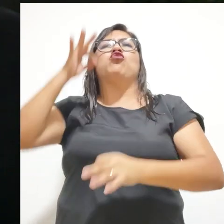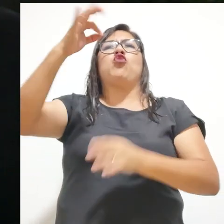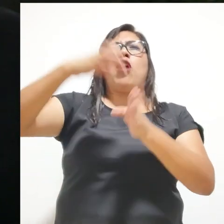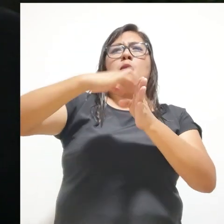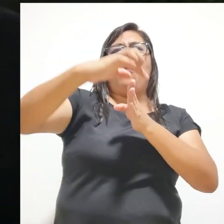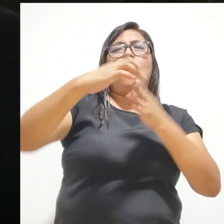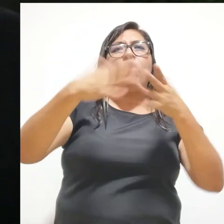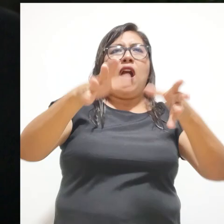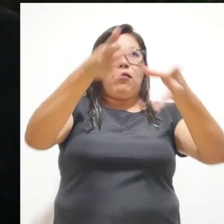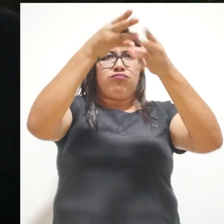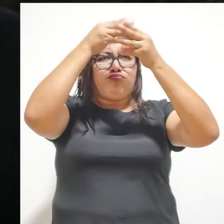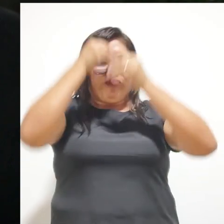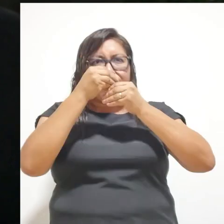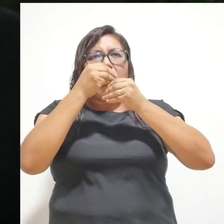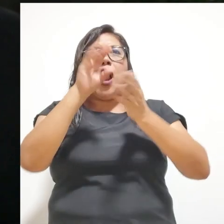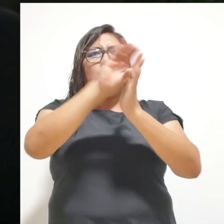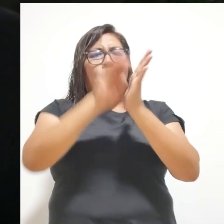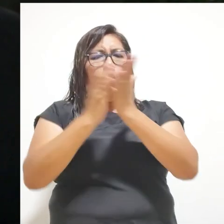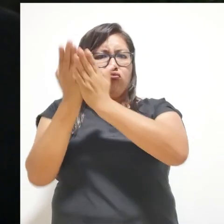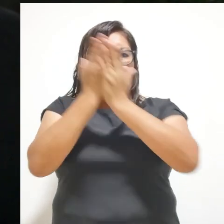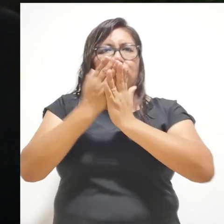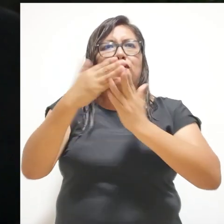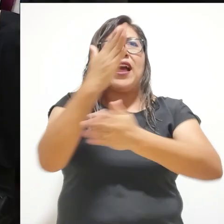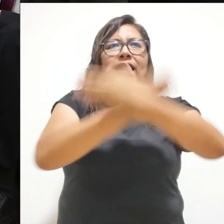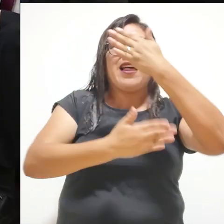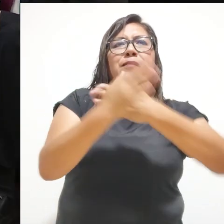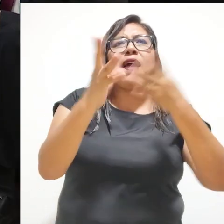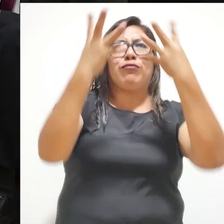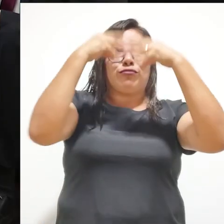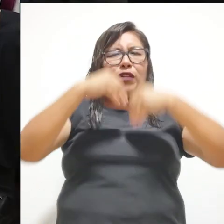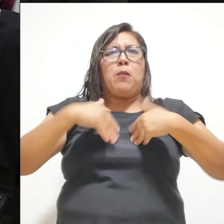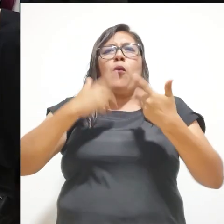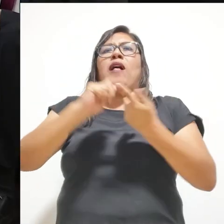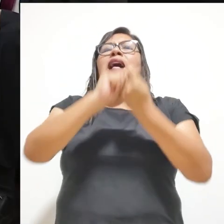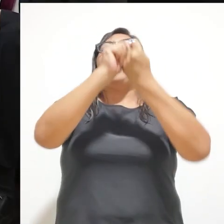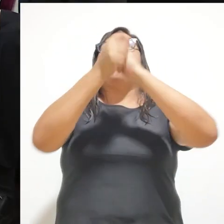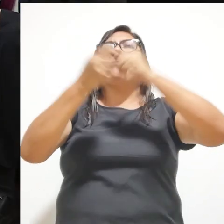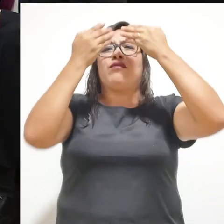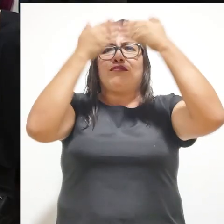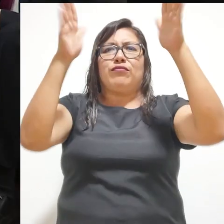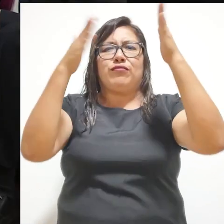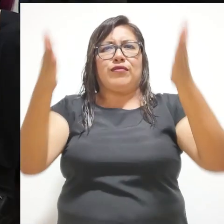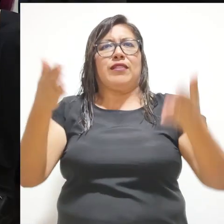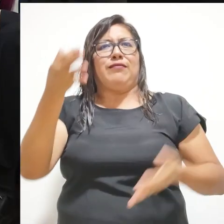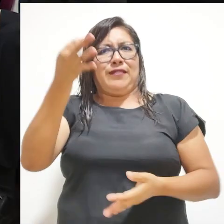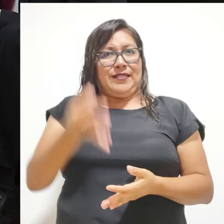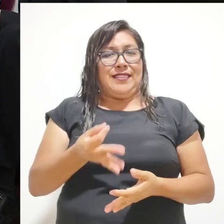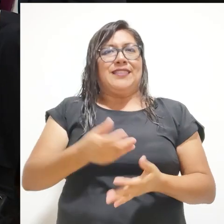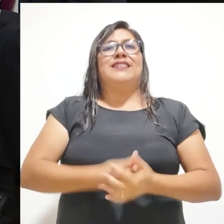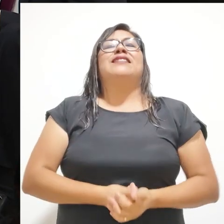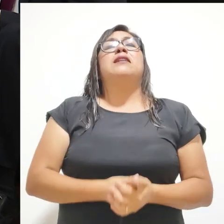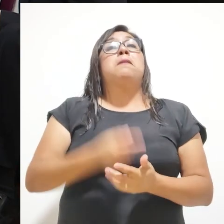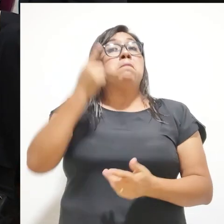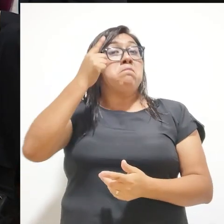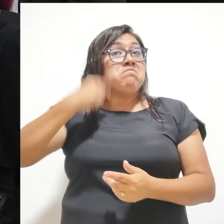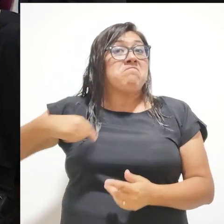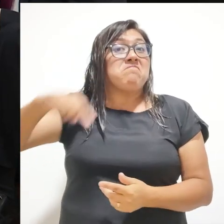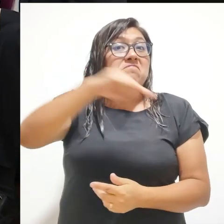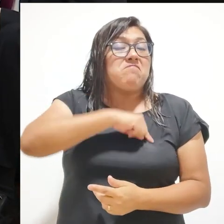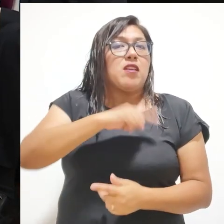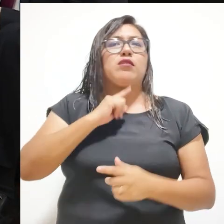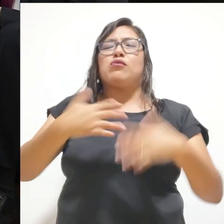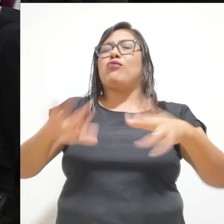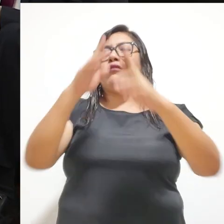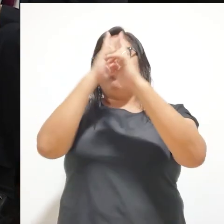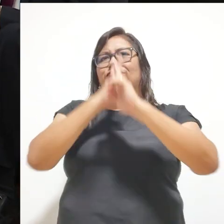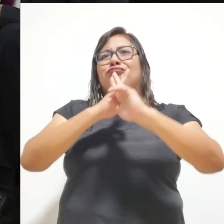profesionales conocedores del tema sensibilizados y podamos cambiar ¿no? la realidad doctor Ríos para